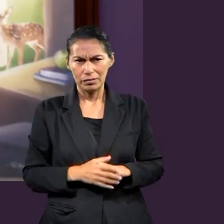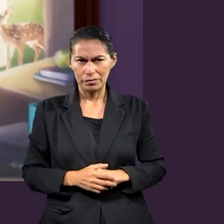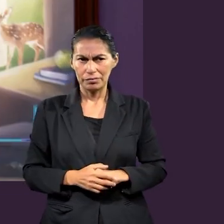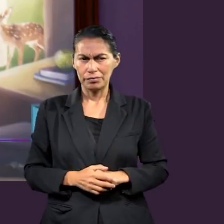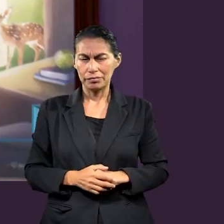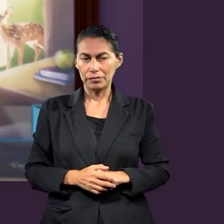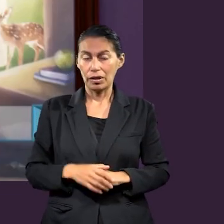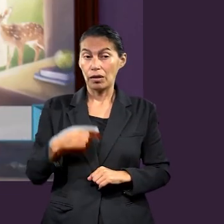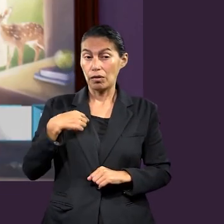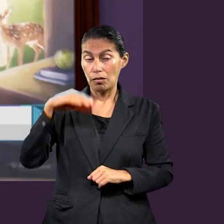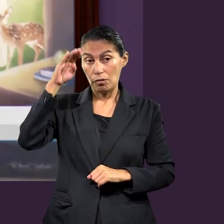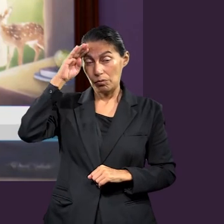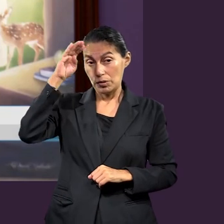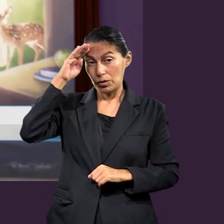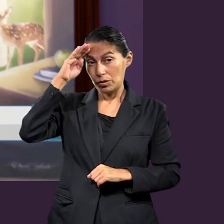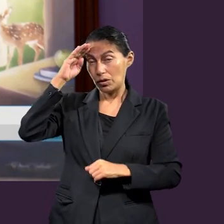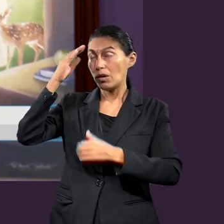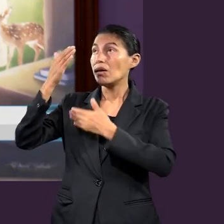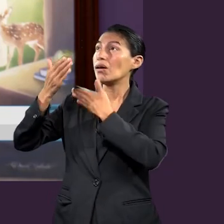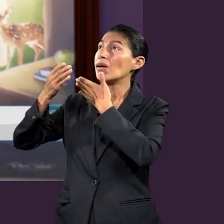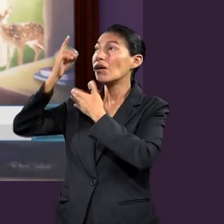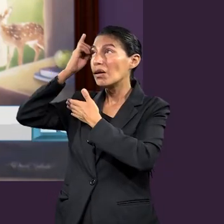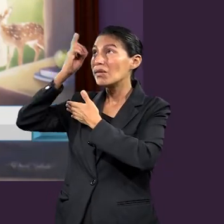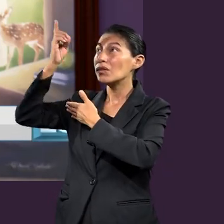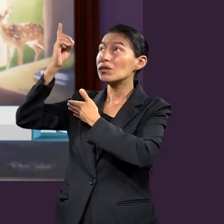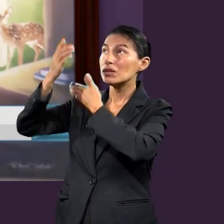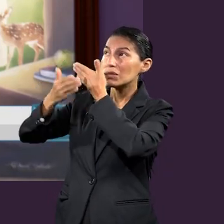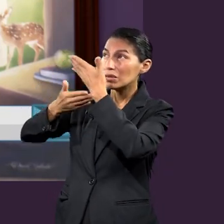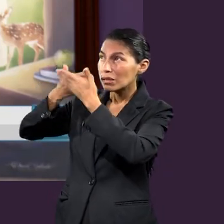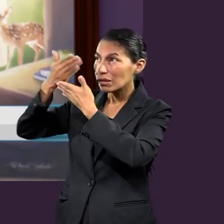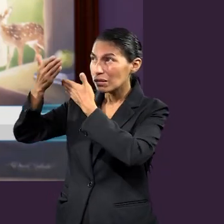es ser siervos de Dios,